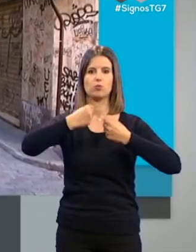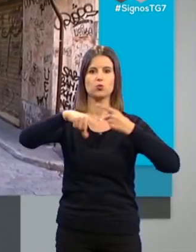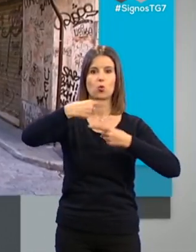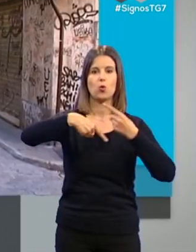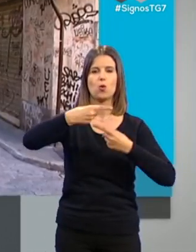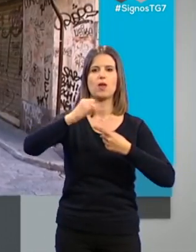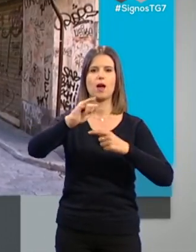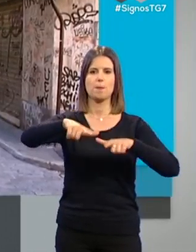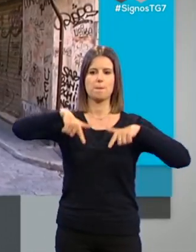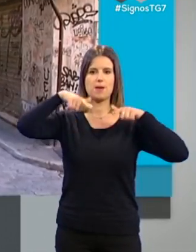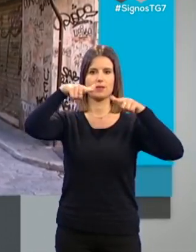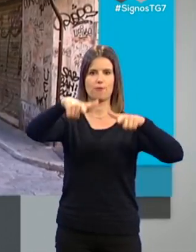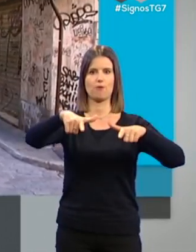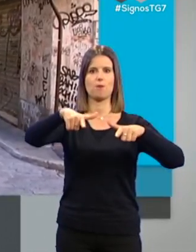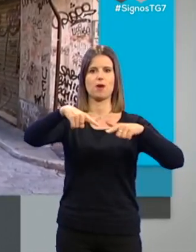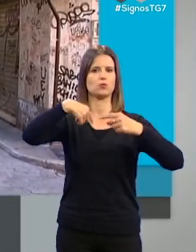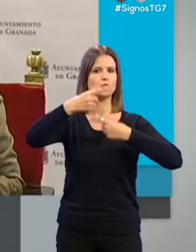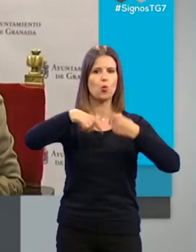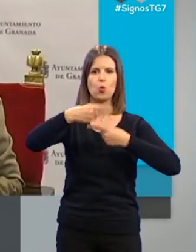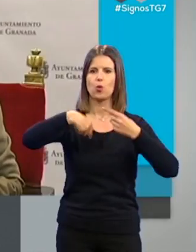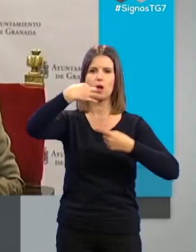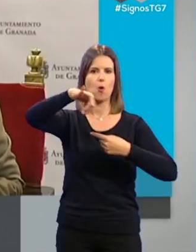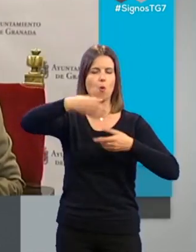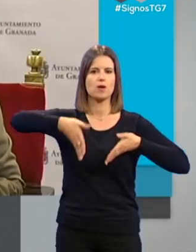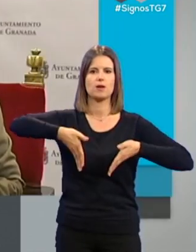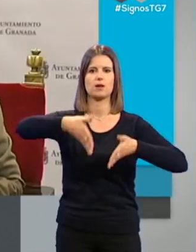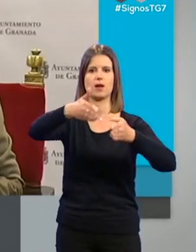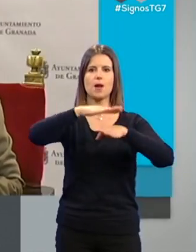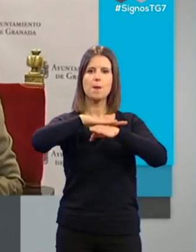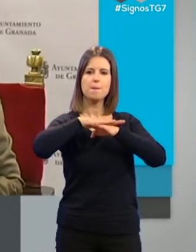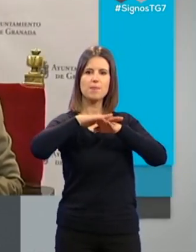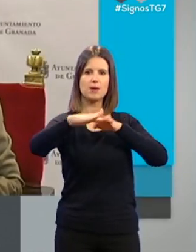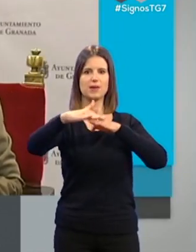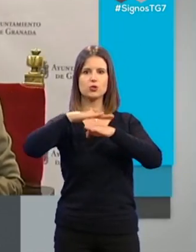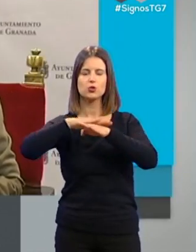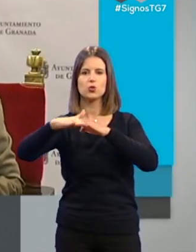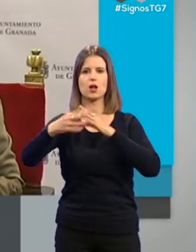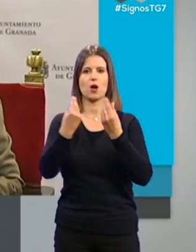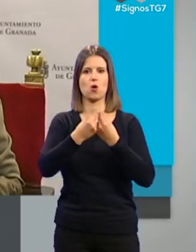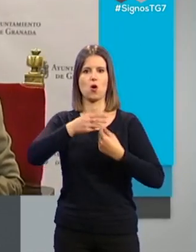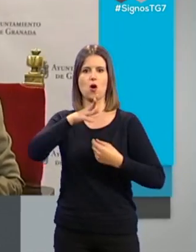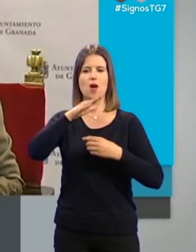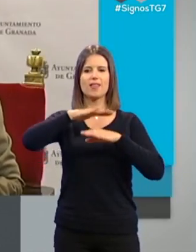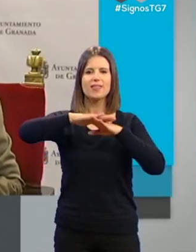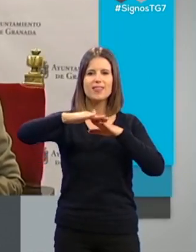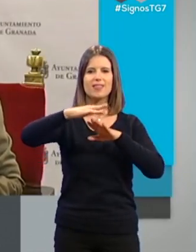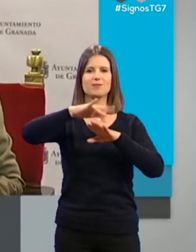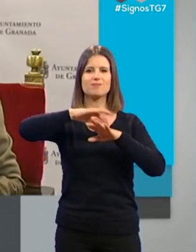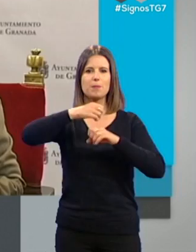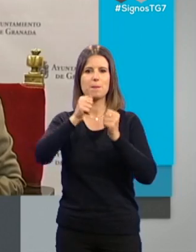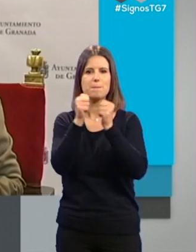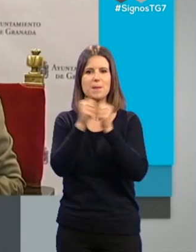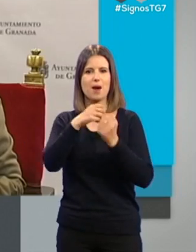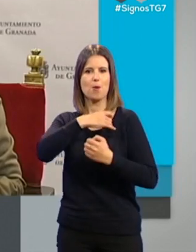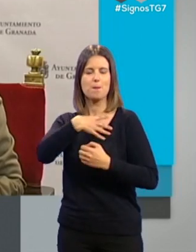una plataforma viaria única, el pavimento de solería hidráulica con cenefa de mármol blanco y dando